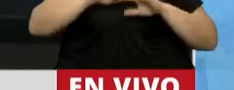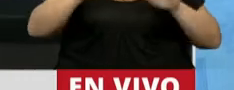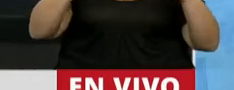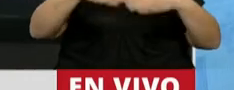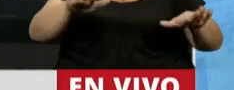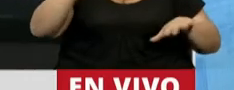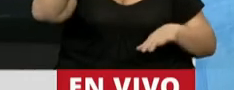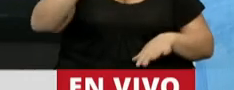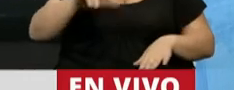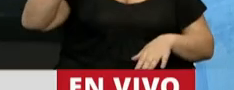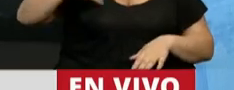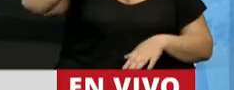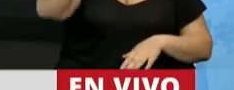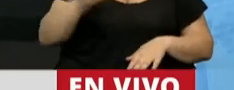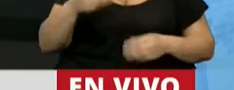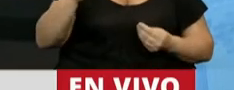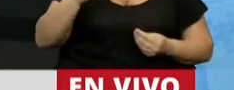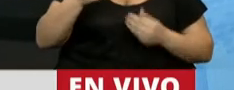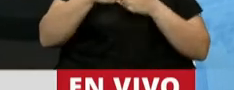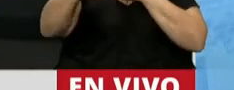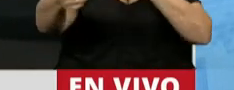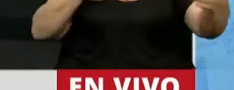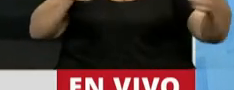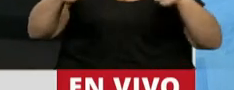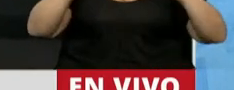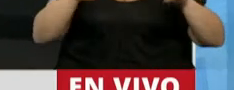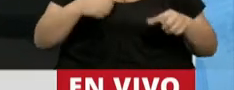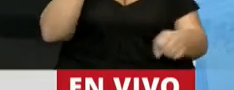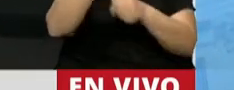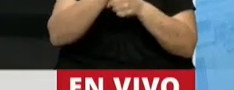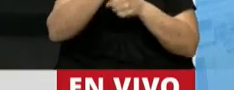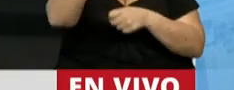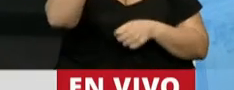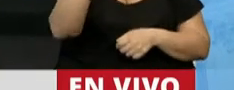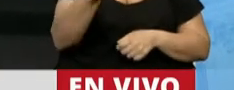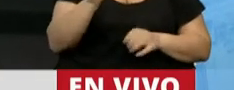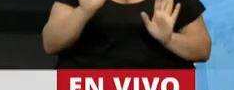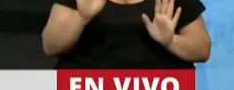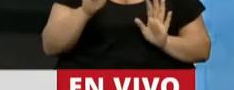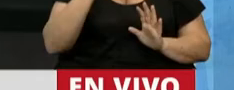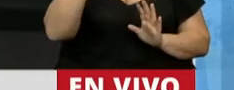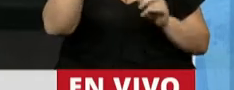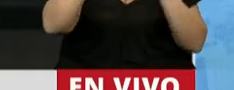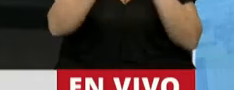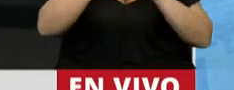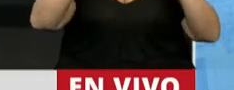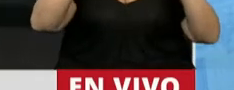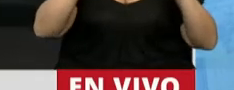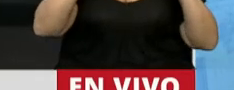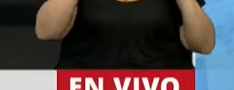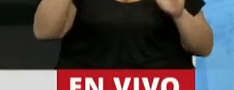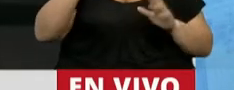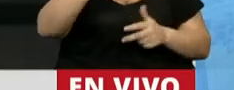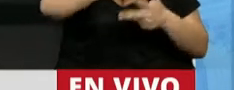continuaba en la República Argentina era el distanciamiento social hasta el día 20 de diciembre. Hizo dos excepciones, pero